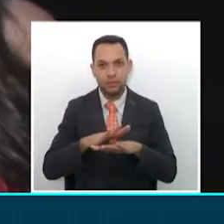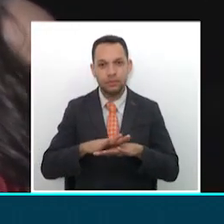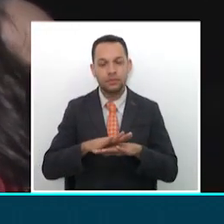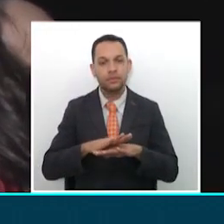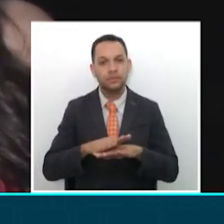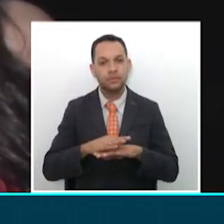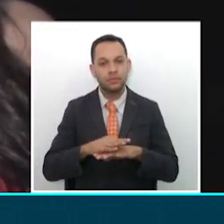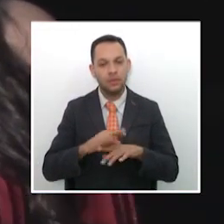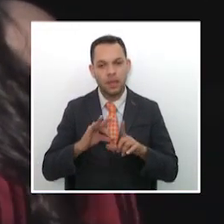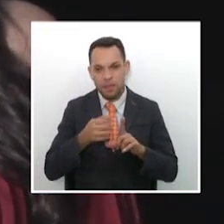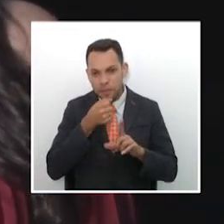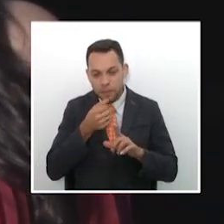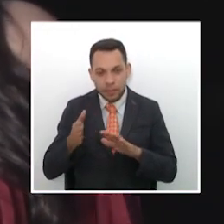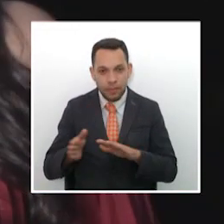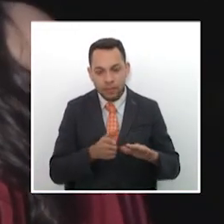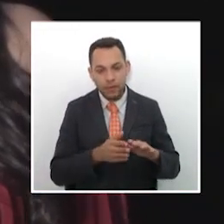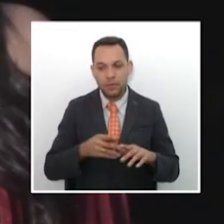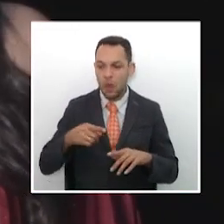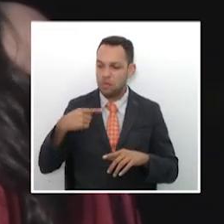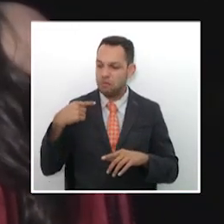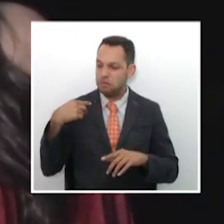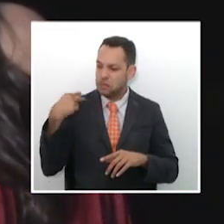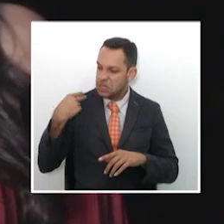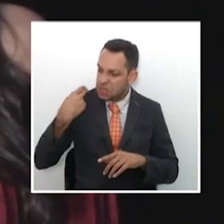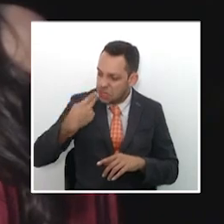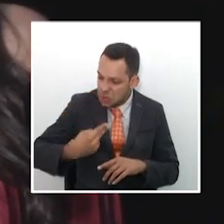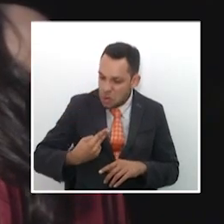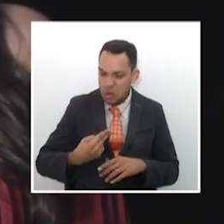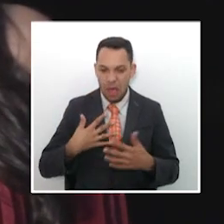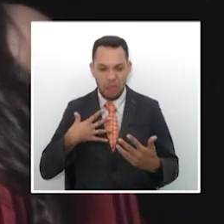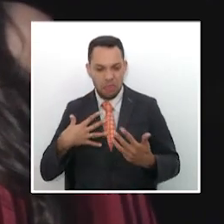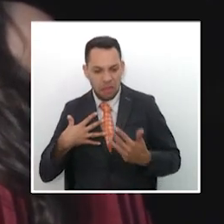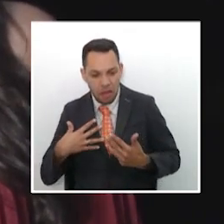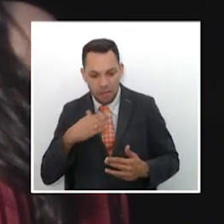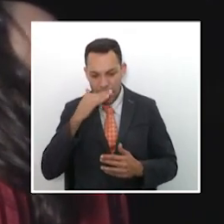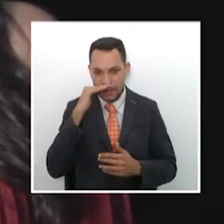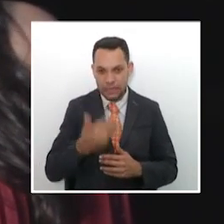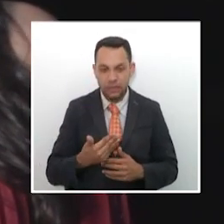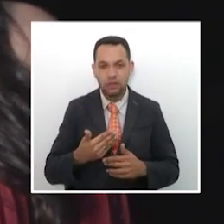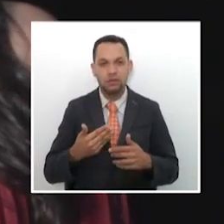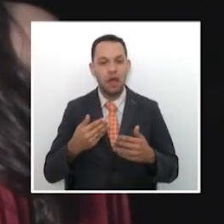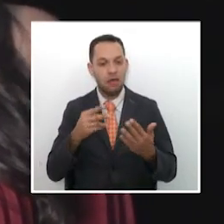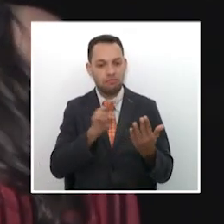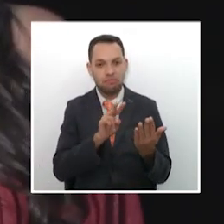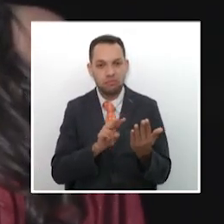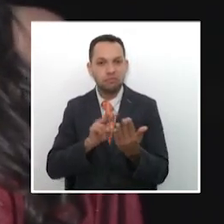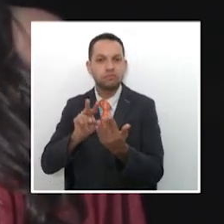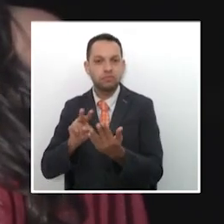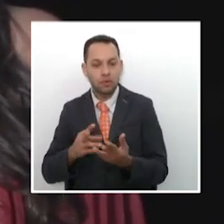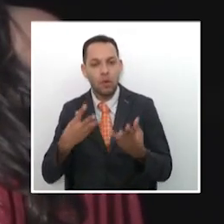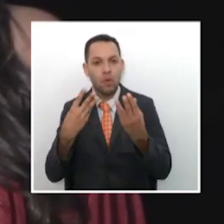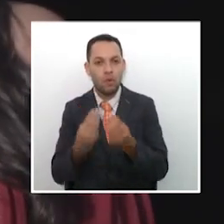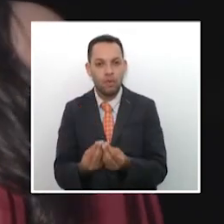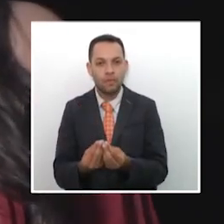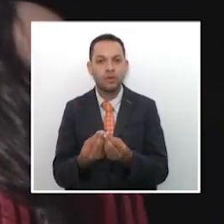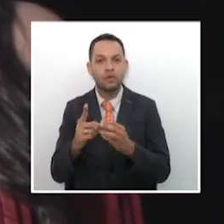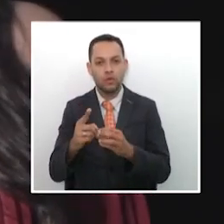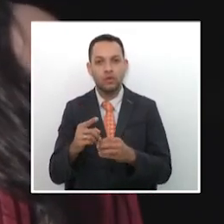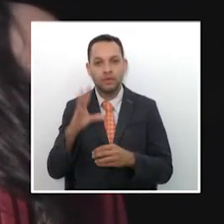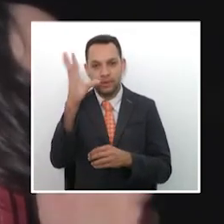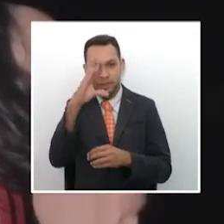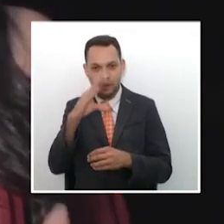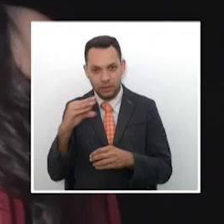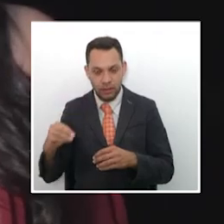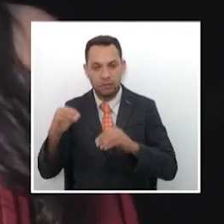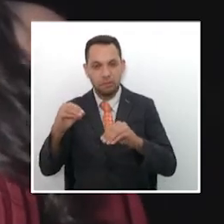Cuentos, comedias, dramas e historias infantiles son algunos de los géneros literarios que está promoviendo Confenalco Quindío para